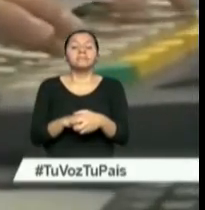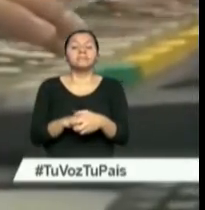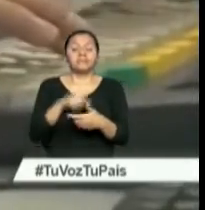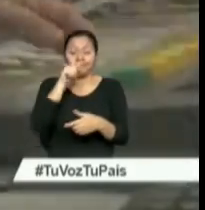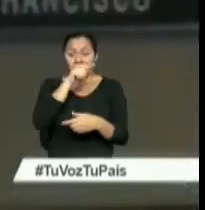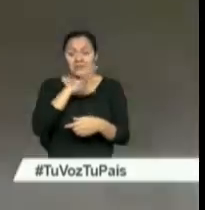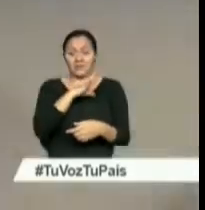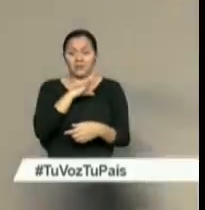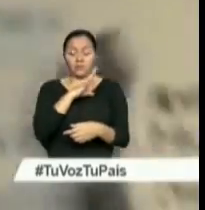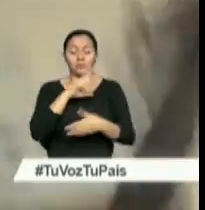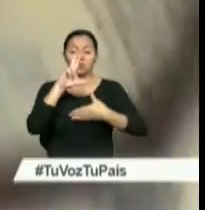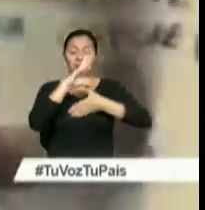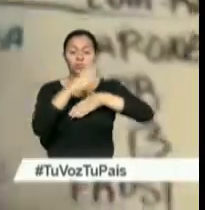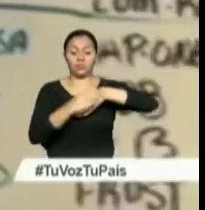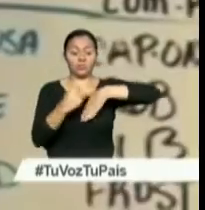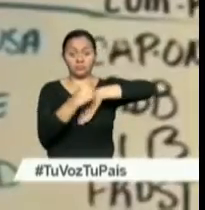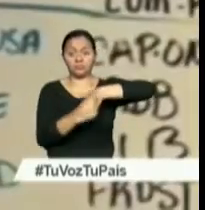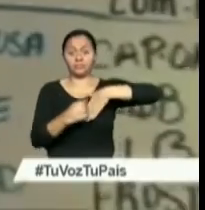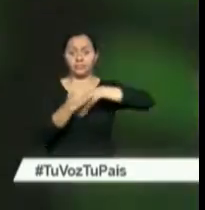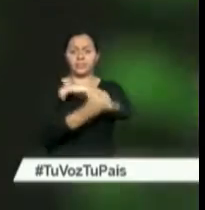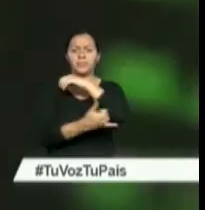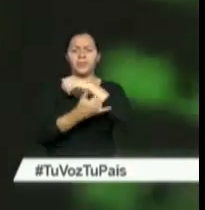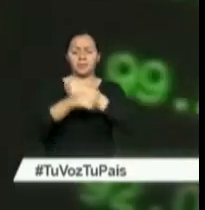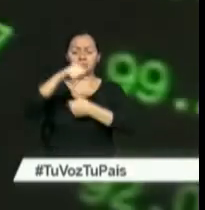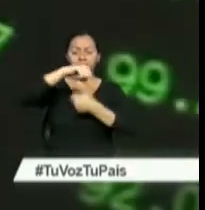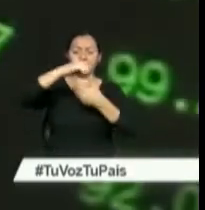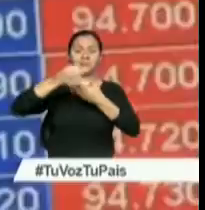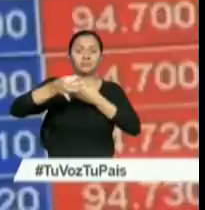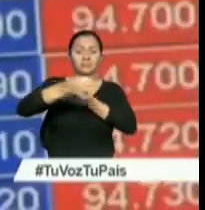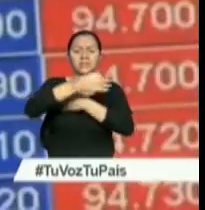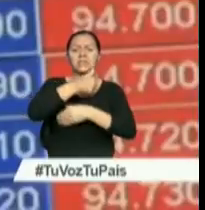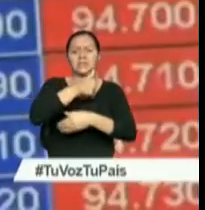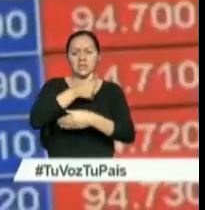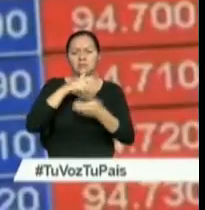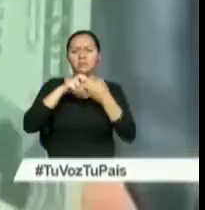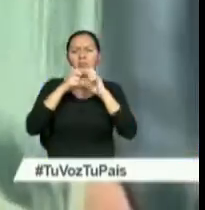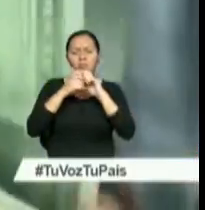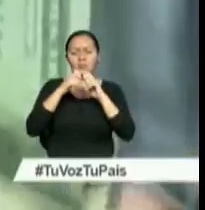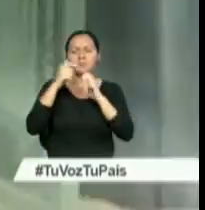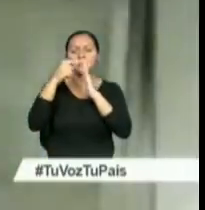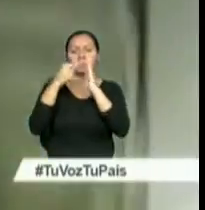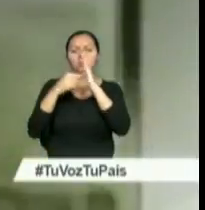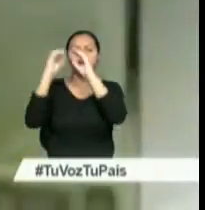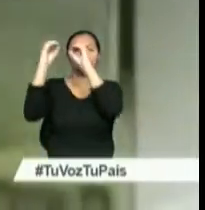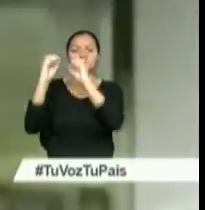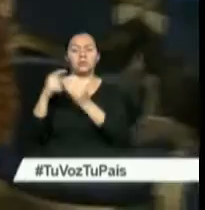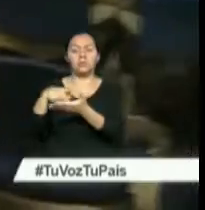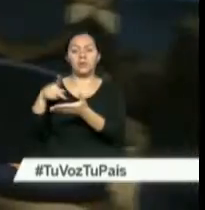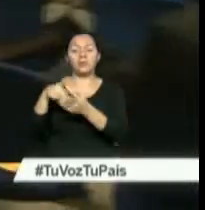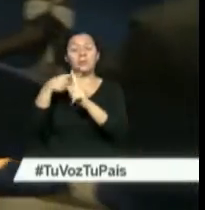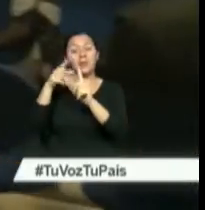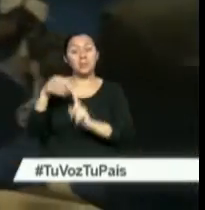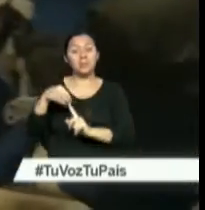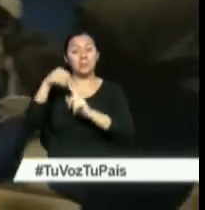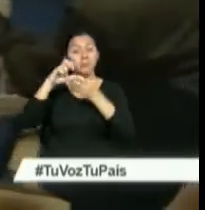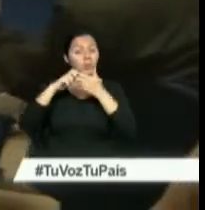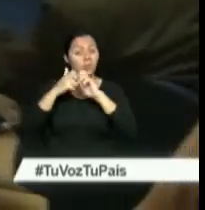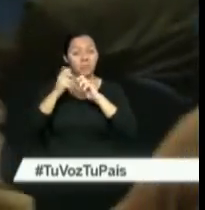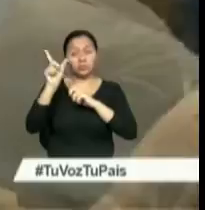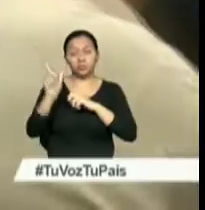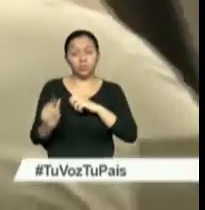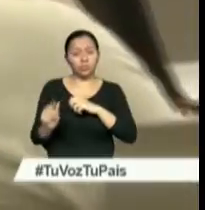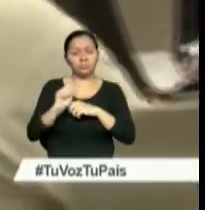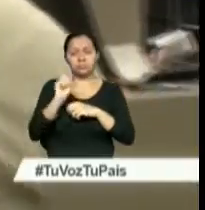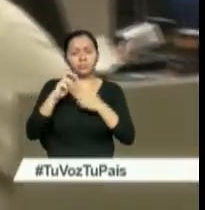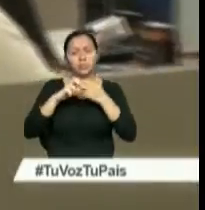varios países en América Latina considerados como paraísos fiscales. Sin embargo, aclara que los principales no están en el sur, sino en el